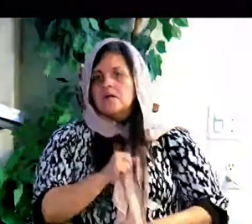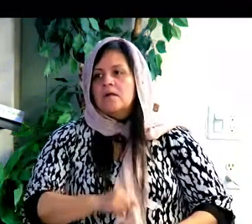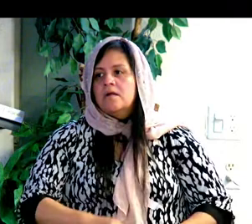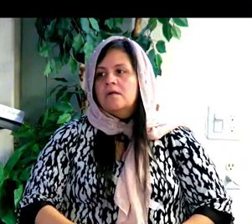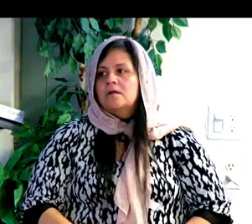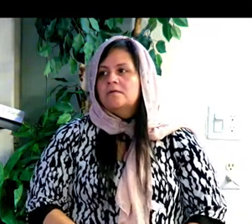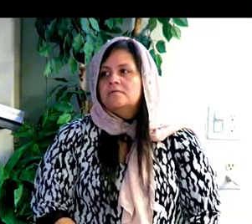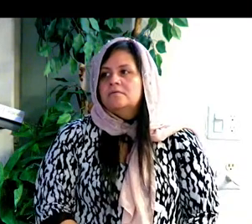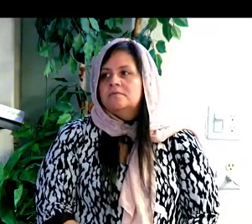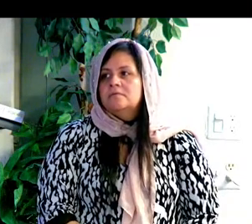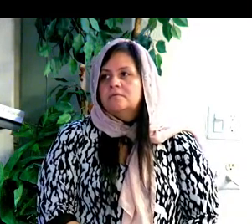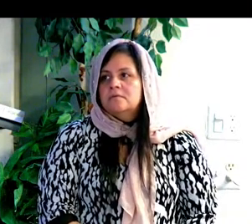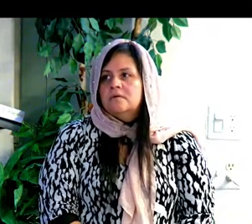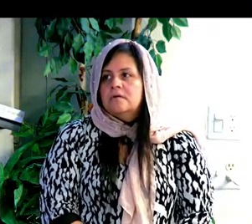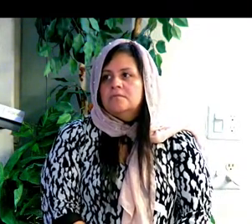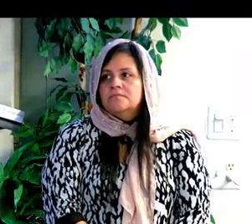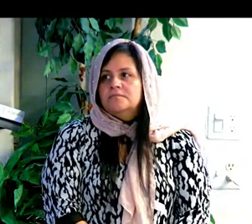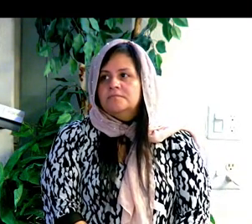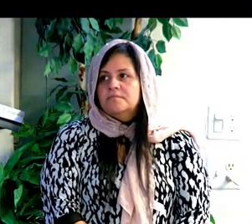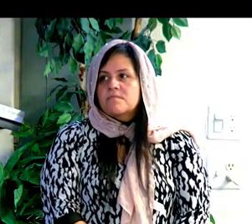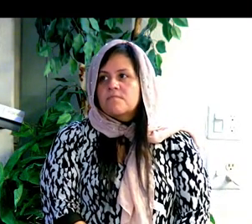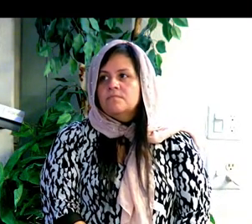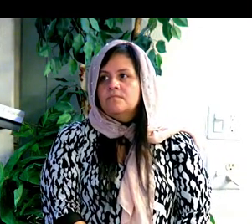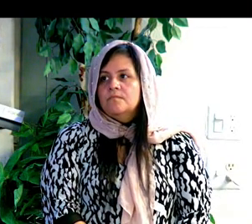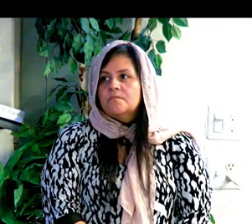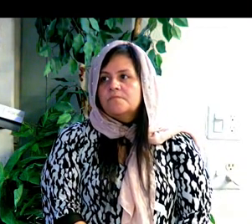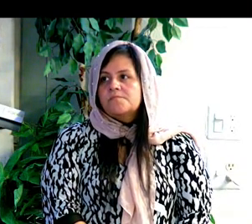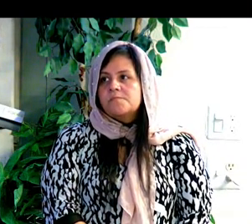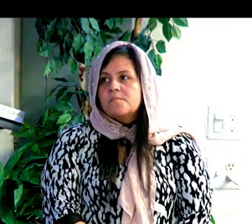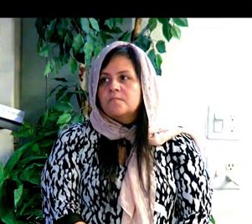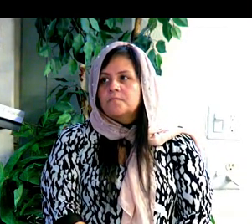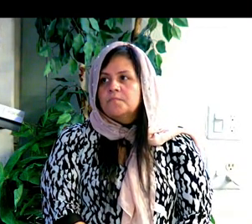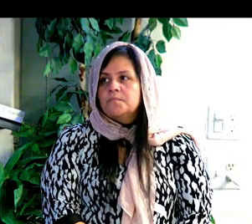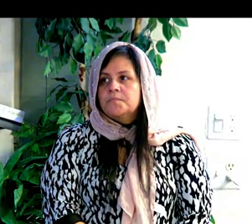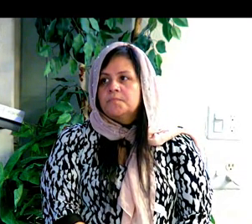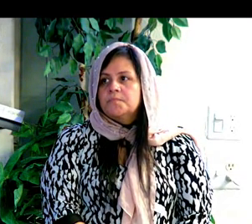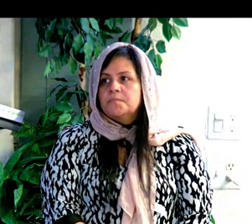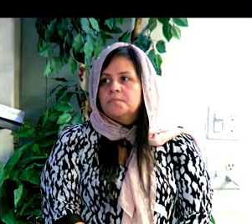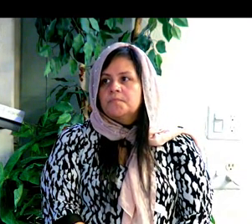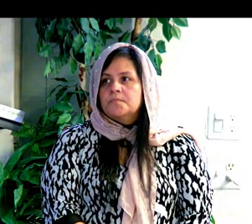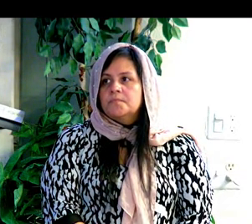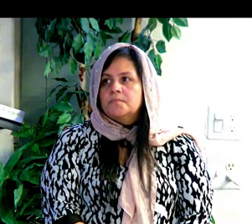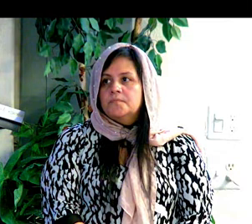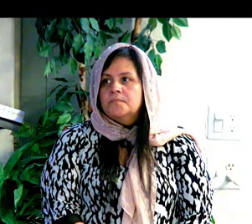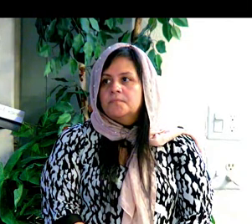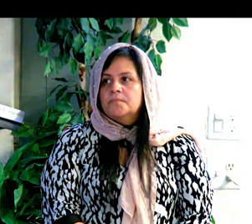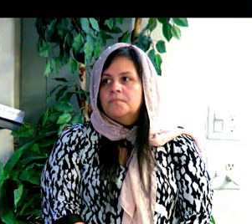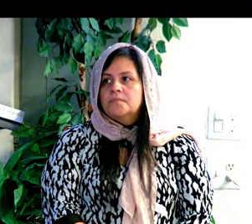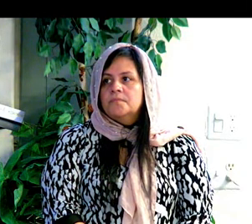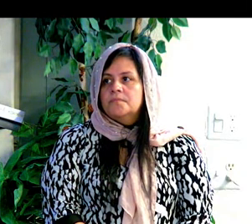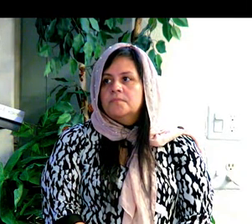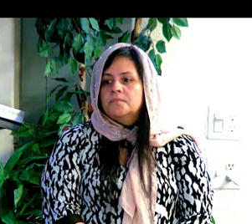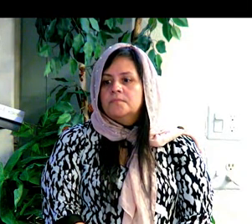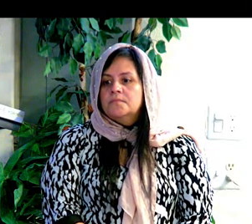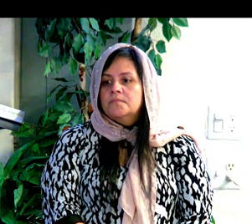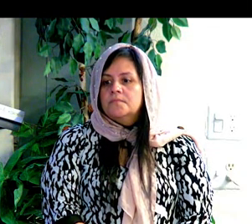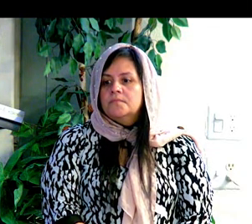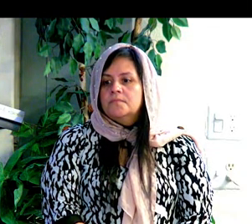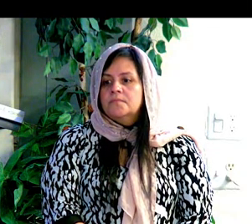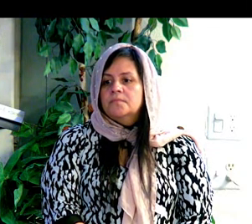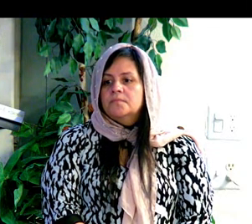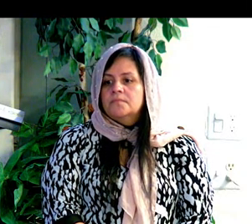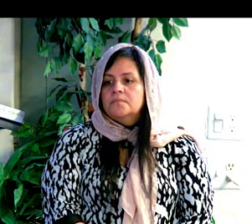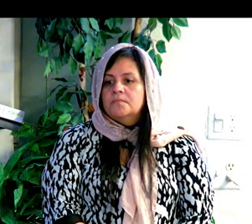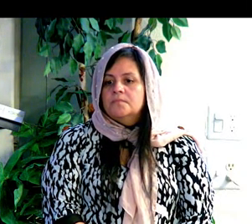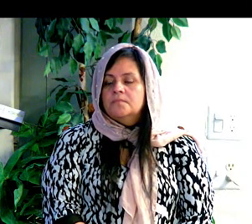Four verses. Ok. Capítulo 3, versículos 6 a 11. ¿Qué es eso que